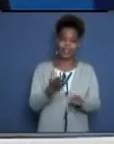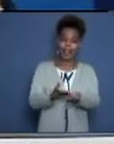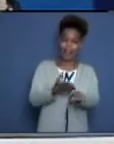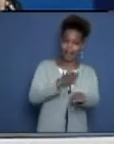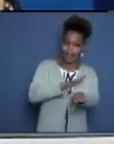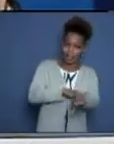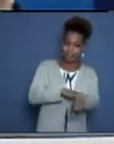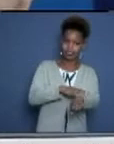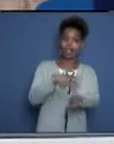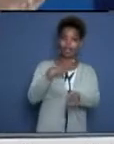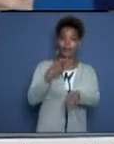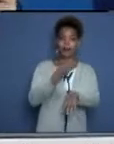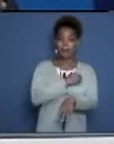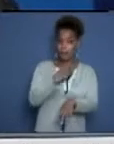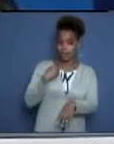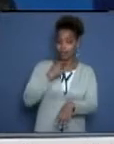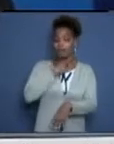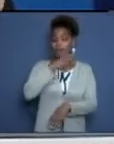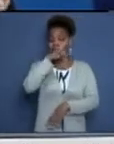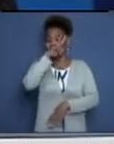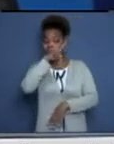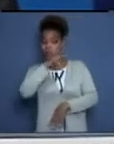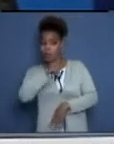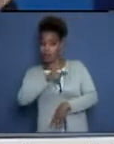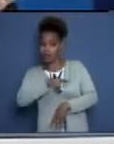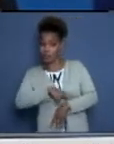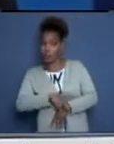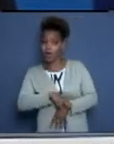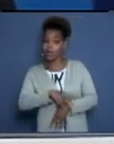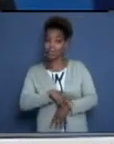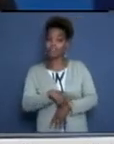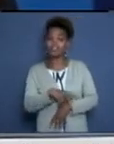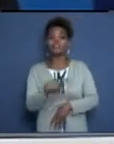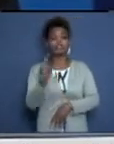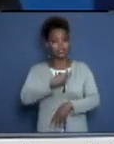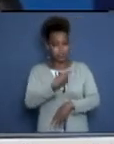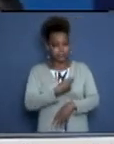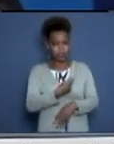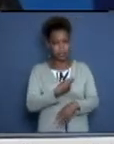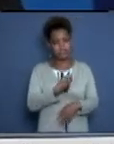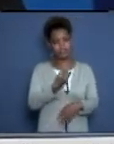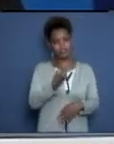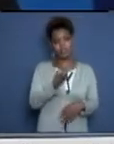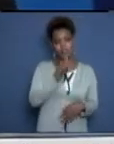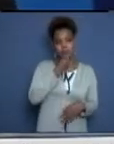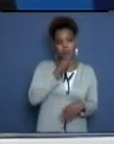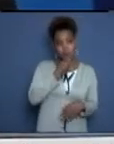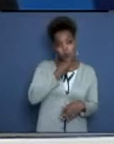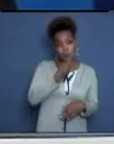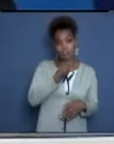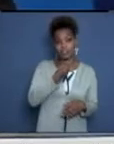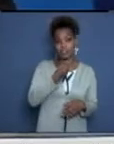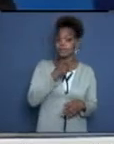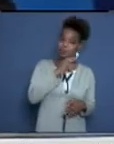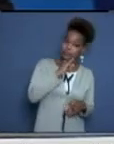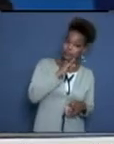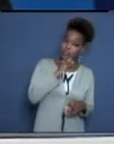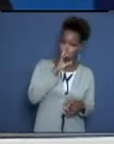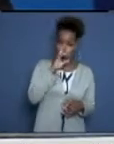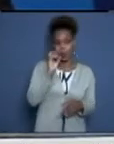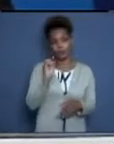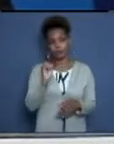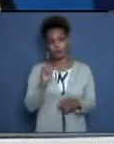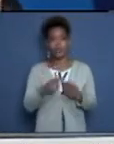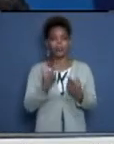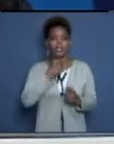interrogatorio, y los examen complementarios, quien decide si se pone o no antibiótico. Porque incluso la presencia de